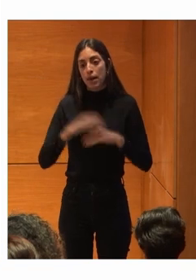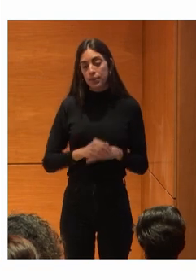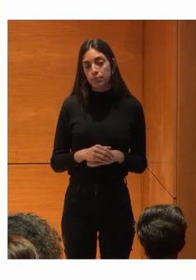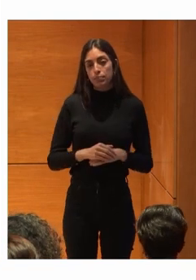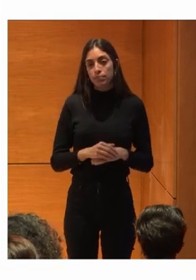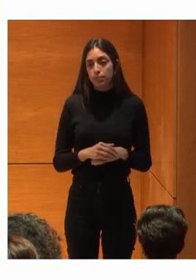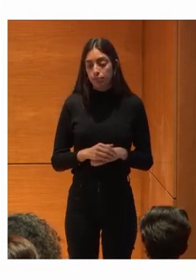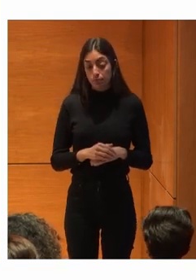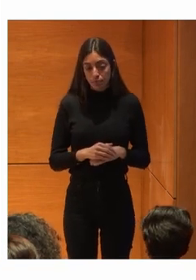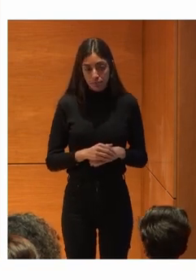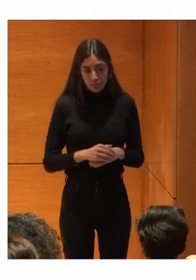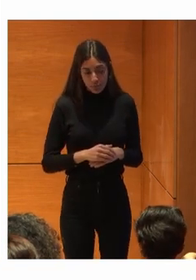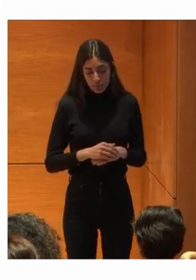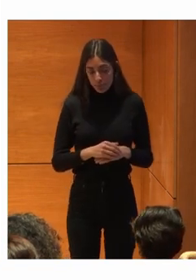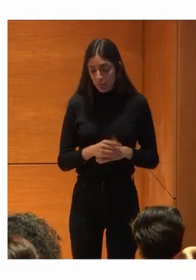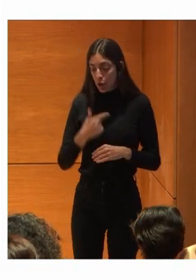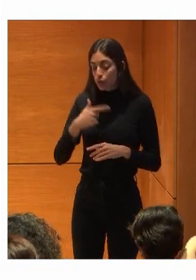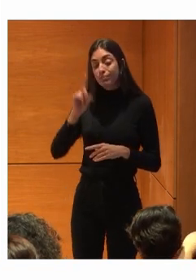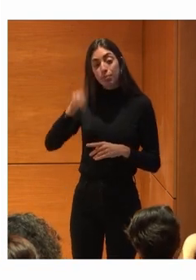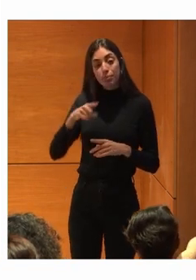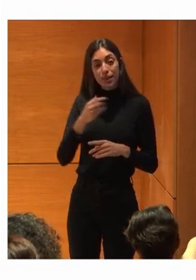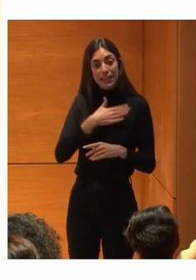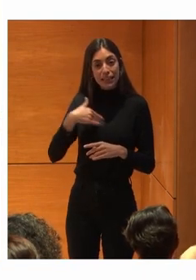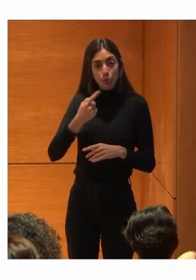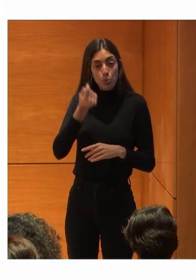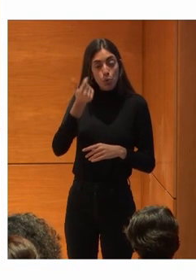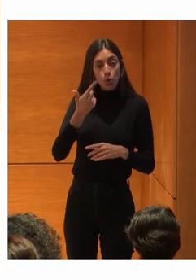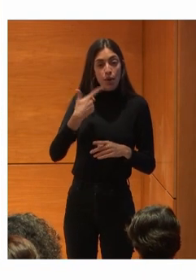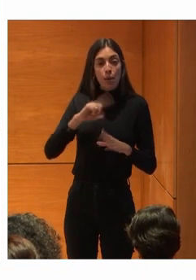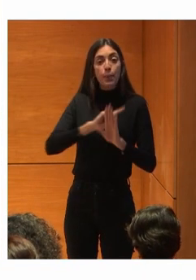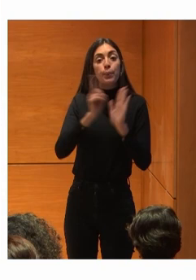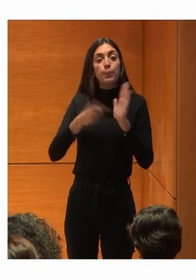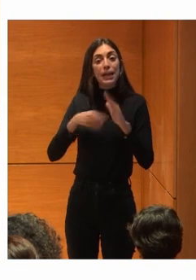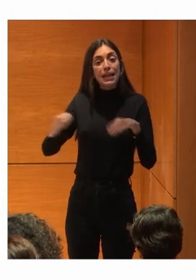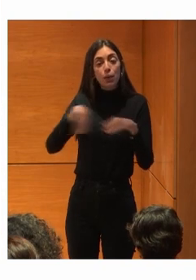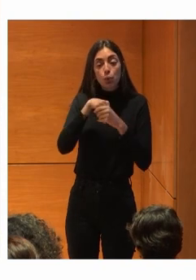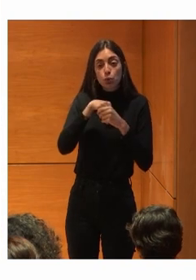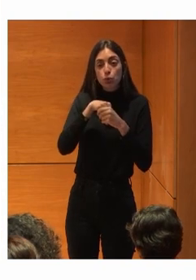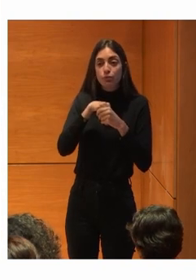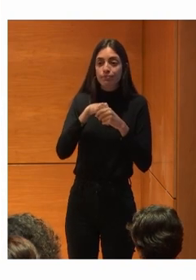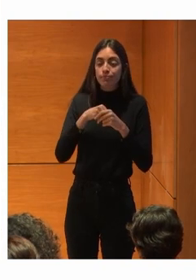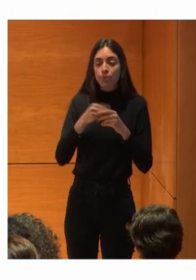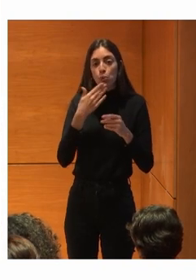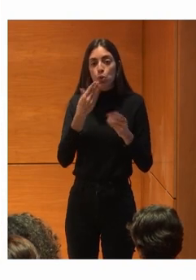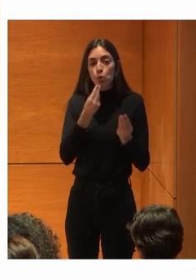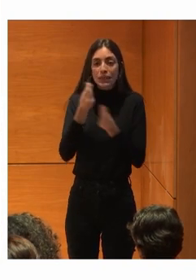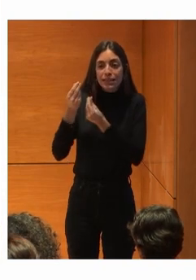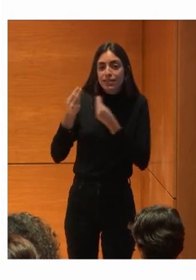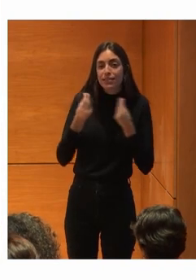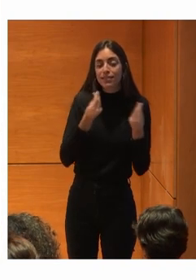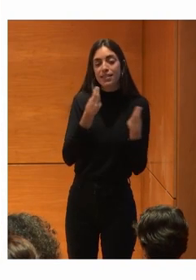Yo creo Que esa sería Un poco Desde plena inclusión Esa Sensación O buen sabor